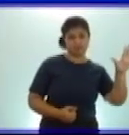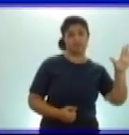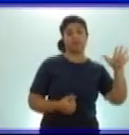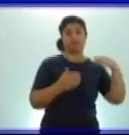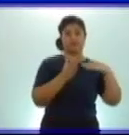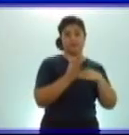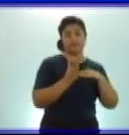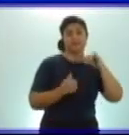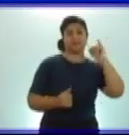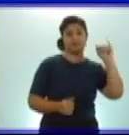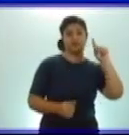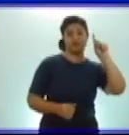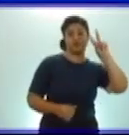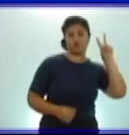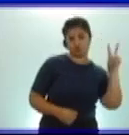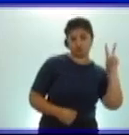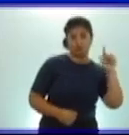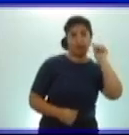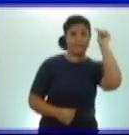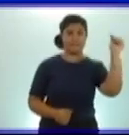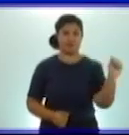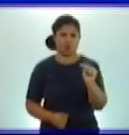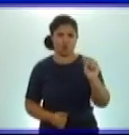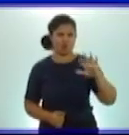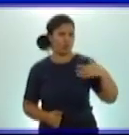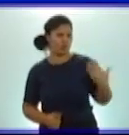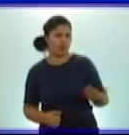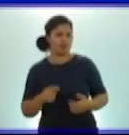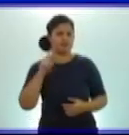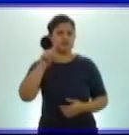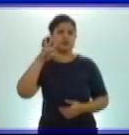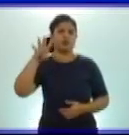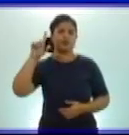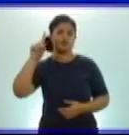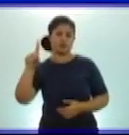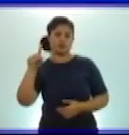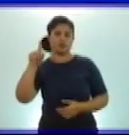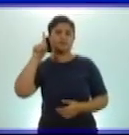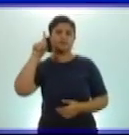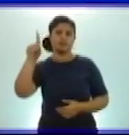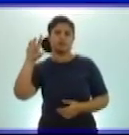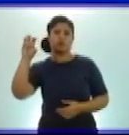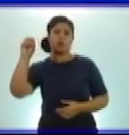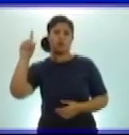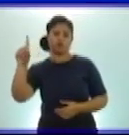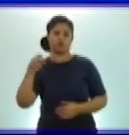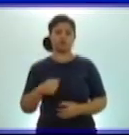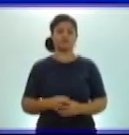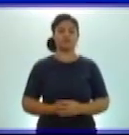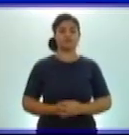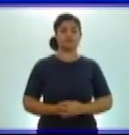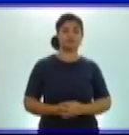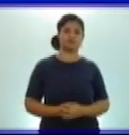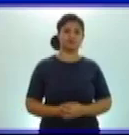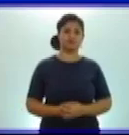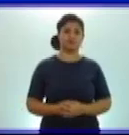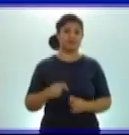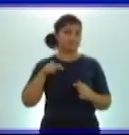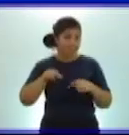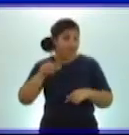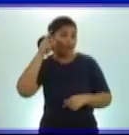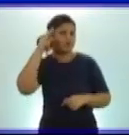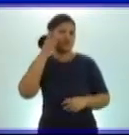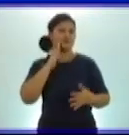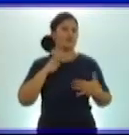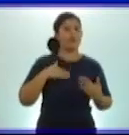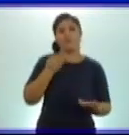141.101. Hemos recordado cómo comparar estos números. Bueno, si nos dieran